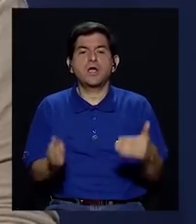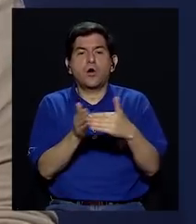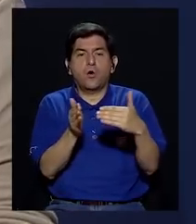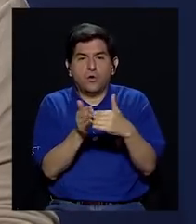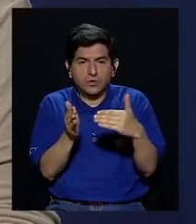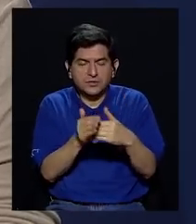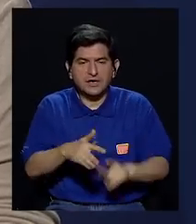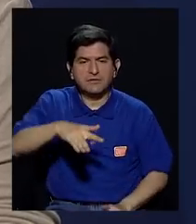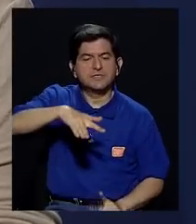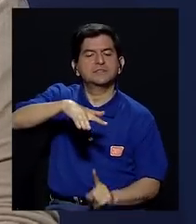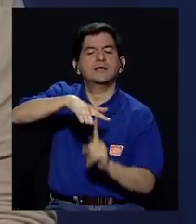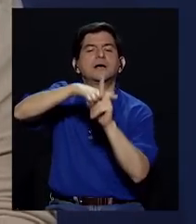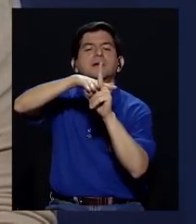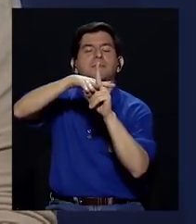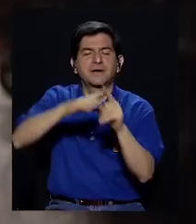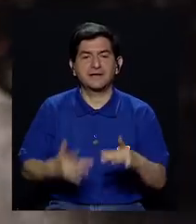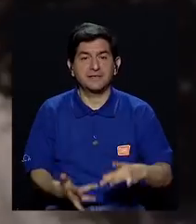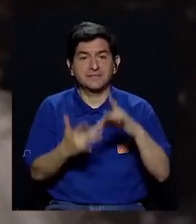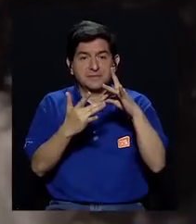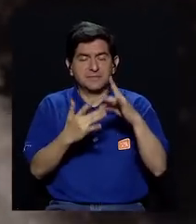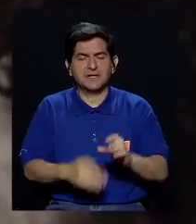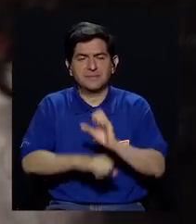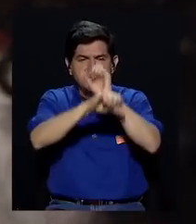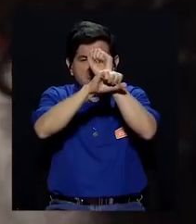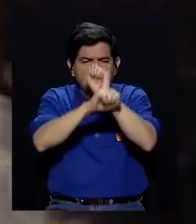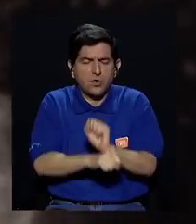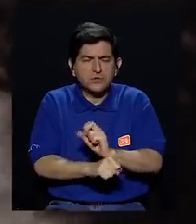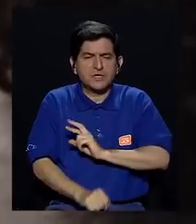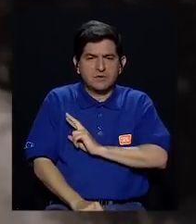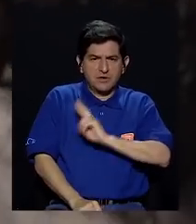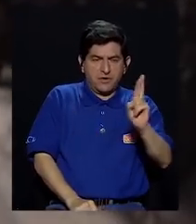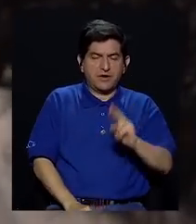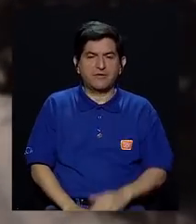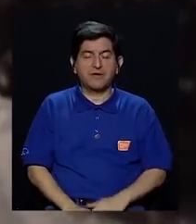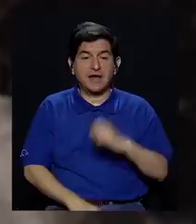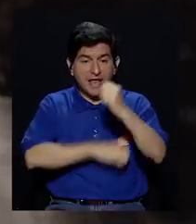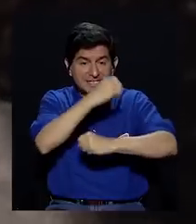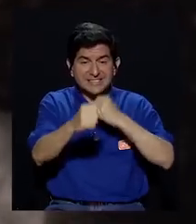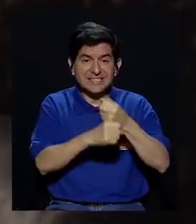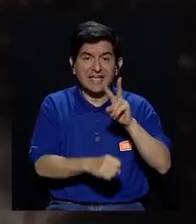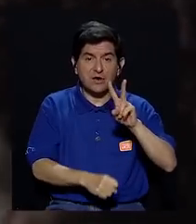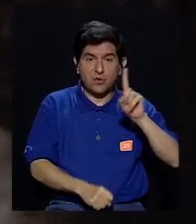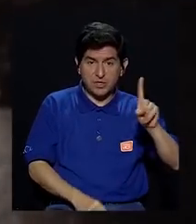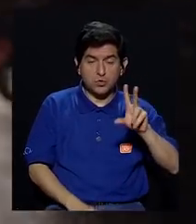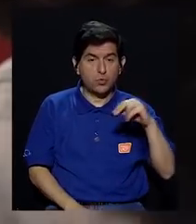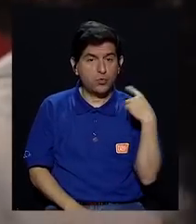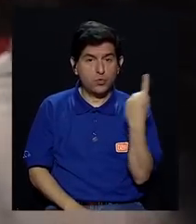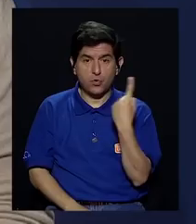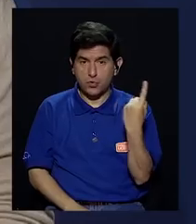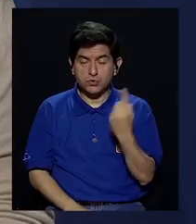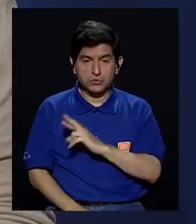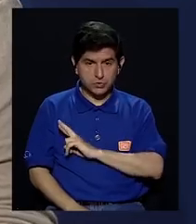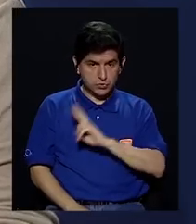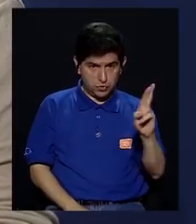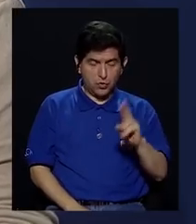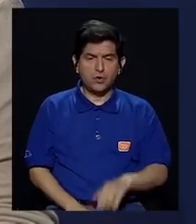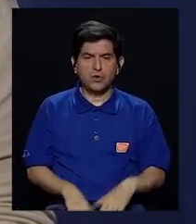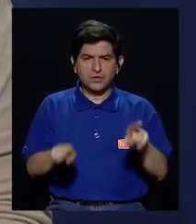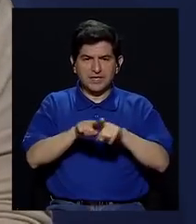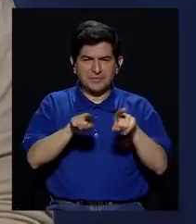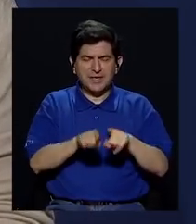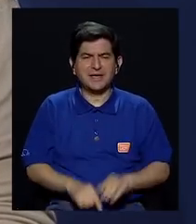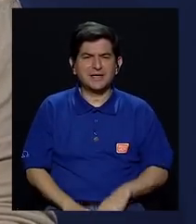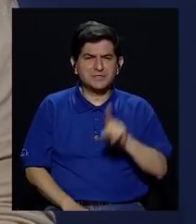reemergencia de, sobre todo, el conservadurismo religioso. En el siglo XXI, lo que estamos viendo ya no es solo conservadurismo religioso, es